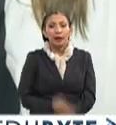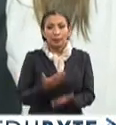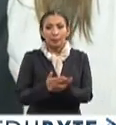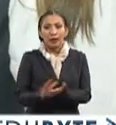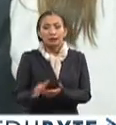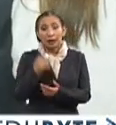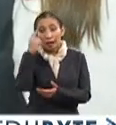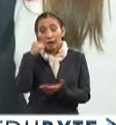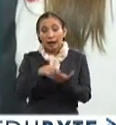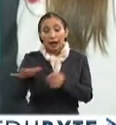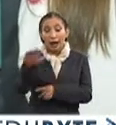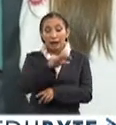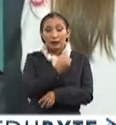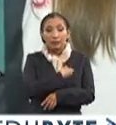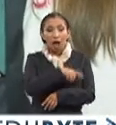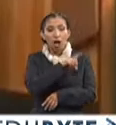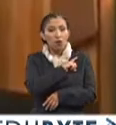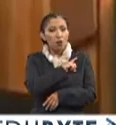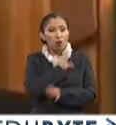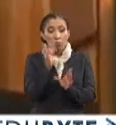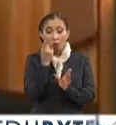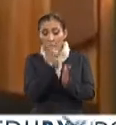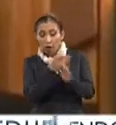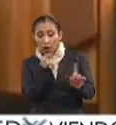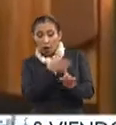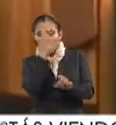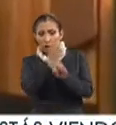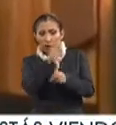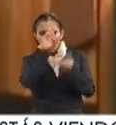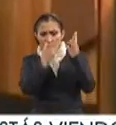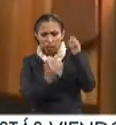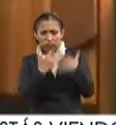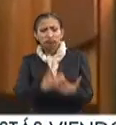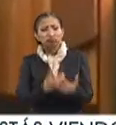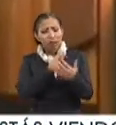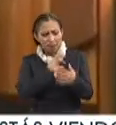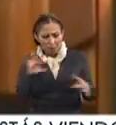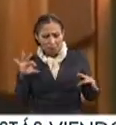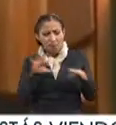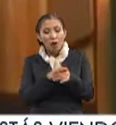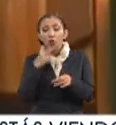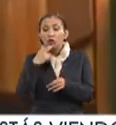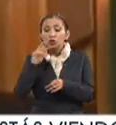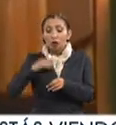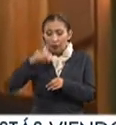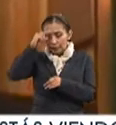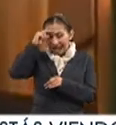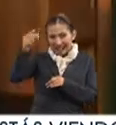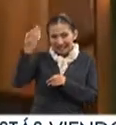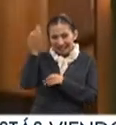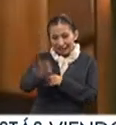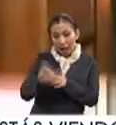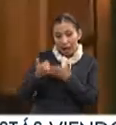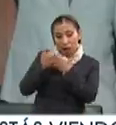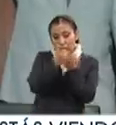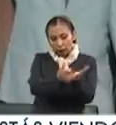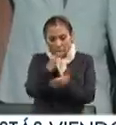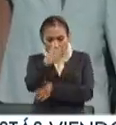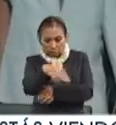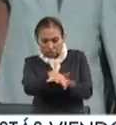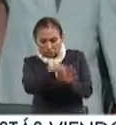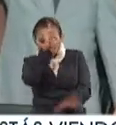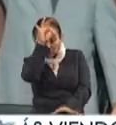por otra parte, consideró que el sector salud no queda exento de la Cuarta Revolución Industrial, ya que el uso de la inteligencia artificial facilita la